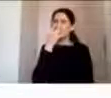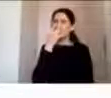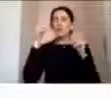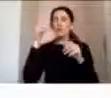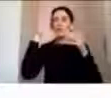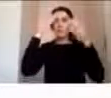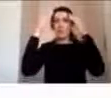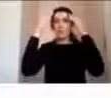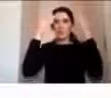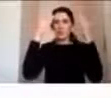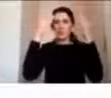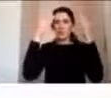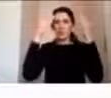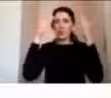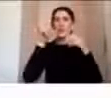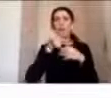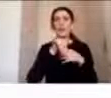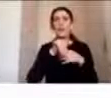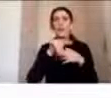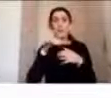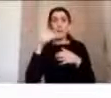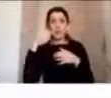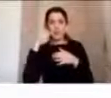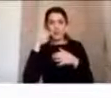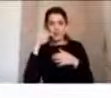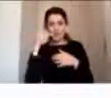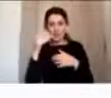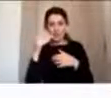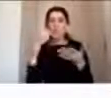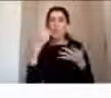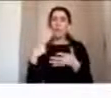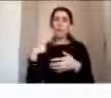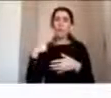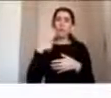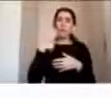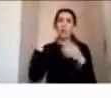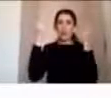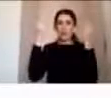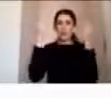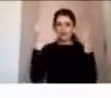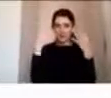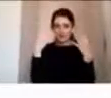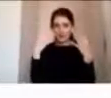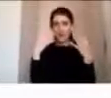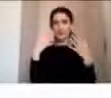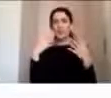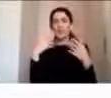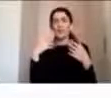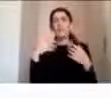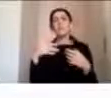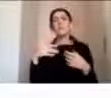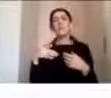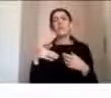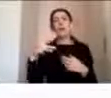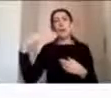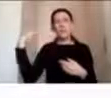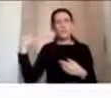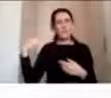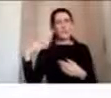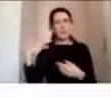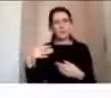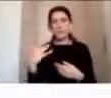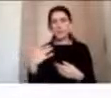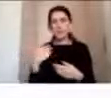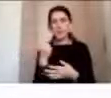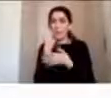cerebral en la infancia cómo éstas pueden afectar los procesos de aprendizaje sobre la importancia de intervenciones